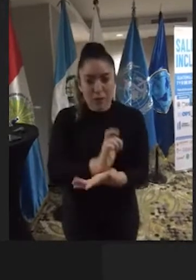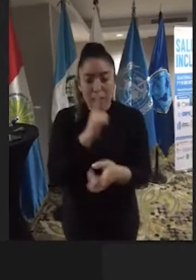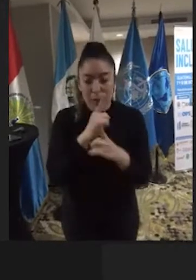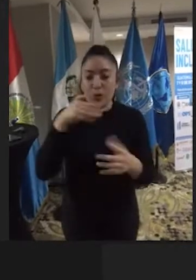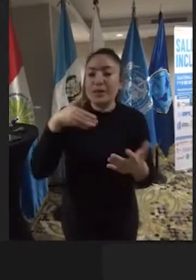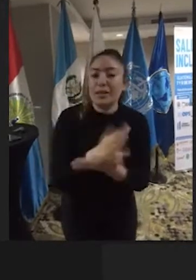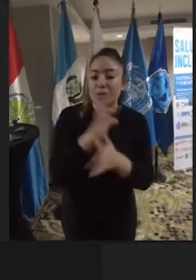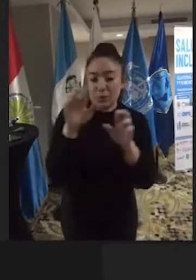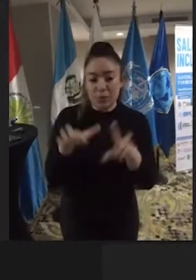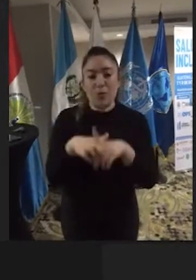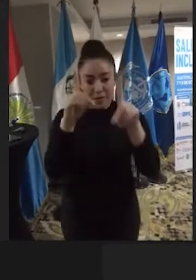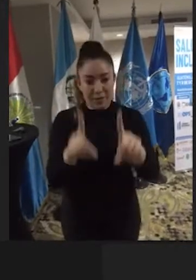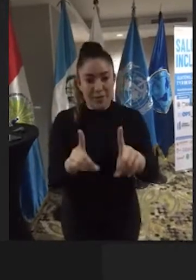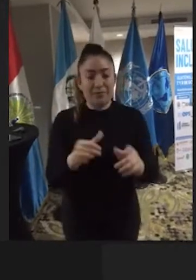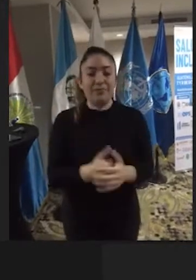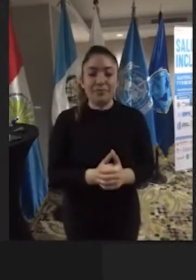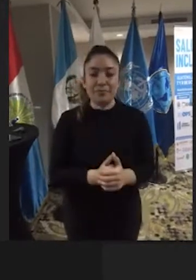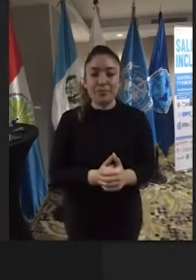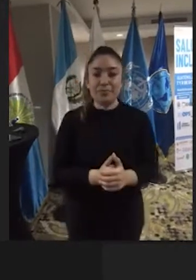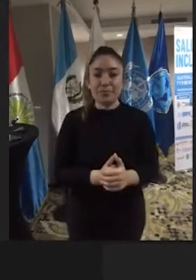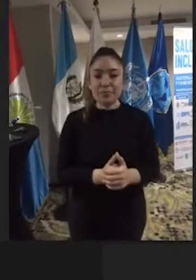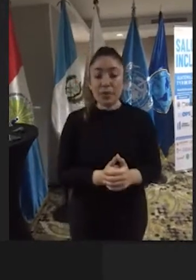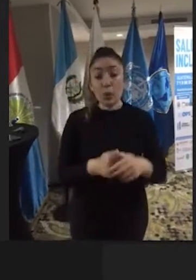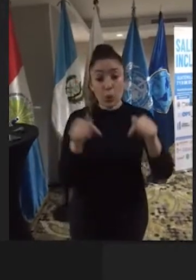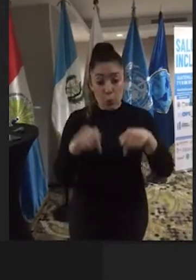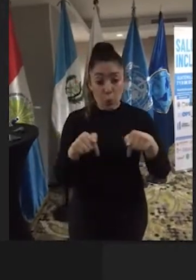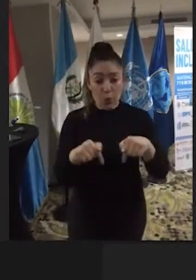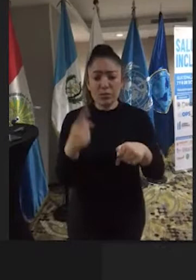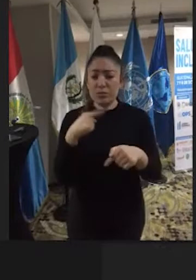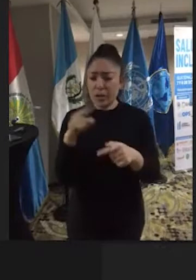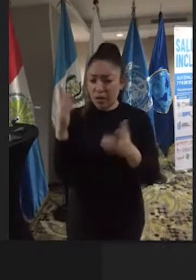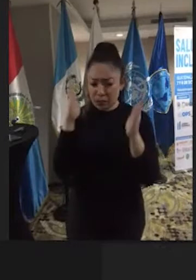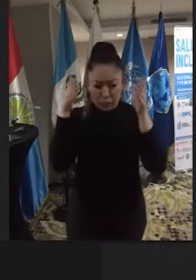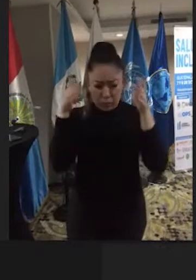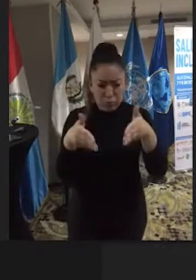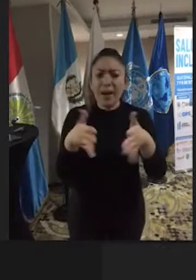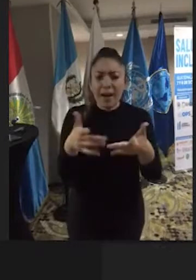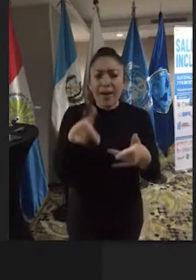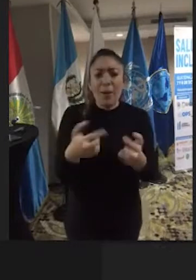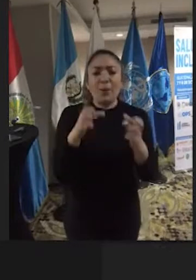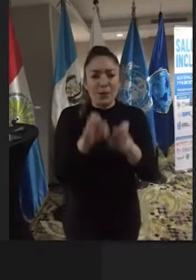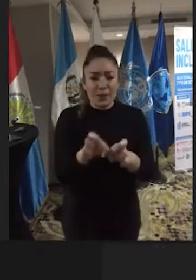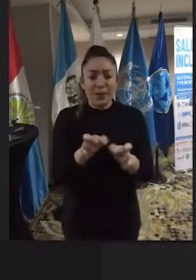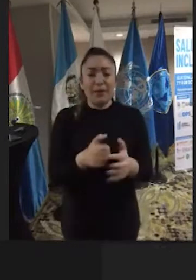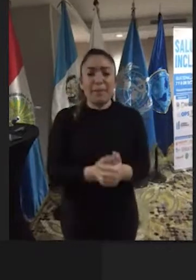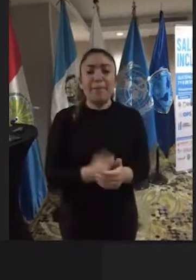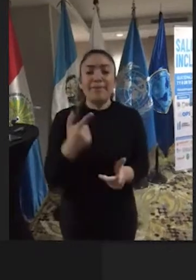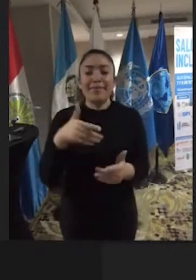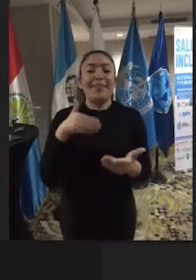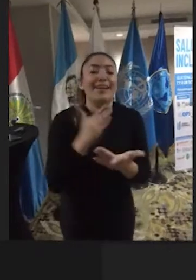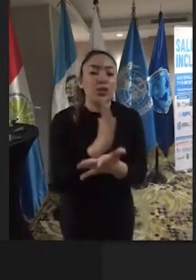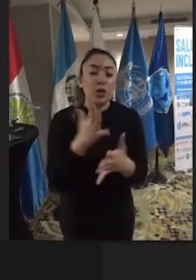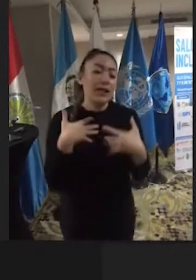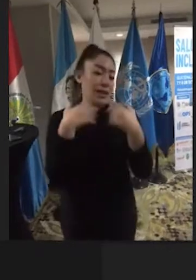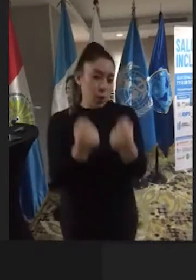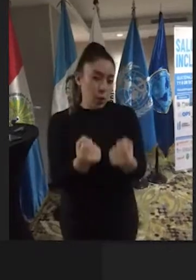derechos de las personas con discapacidad. Hoy lo que nos concentra en esta oportunidad es el derecho a la